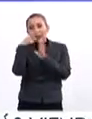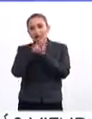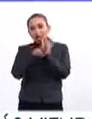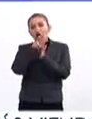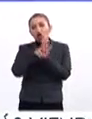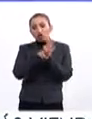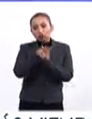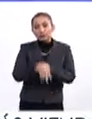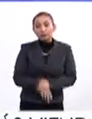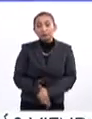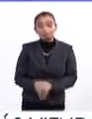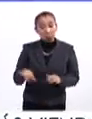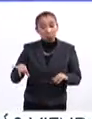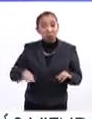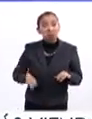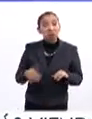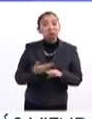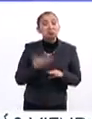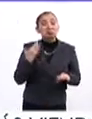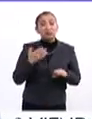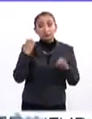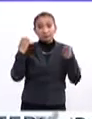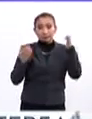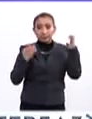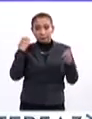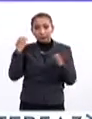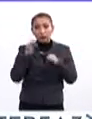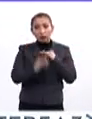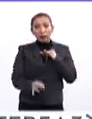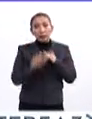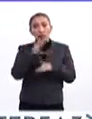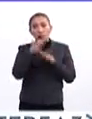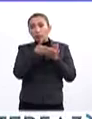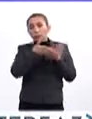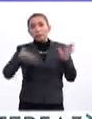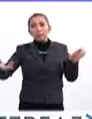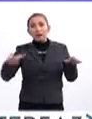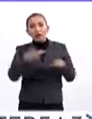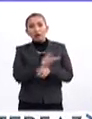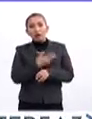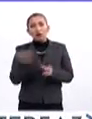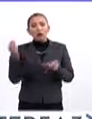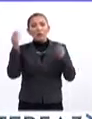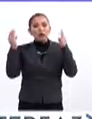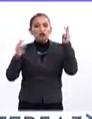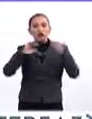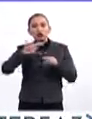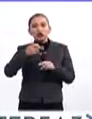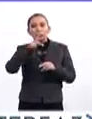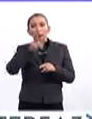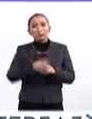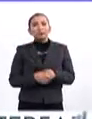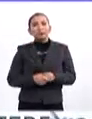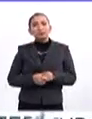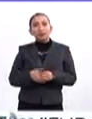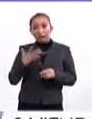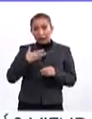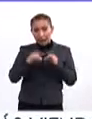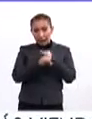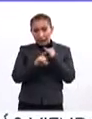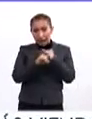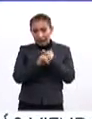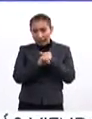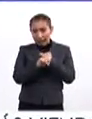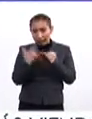videos. No, pues interesantísima esta exposición, y finalmente todo lo que sucede ahí dentro en el Museo del Chopo, ¿ahí tienen una